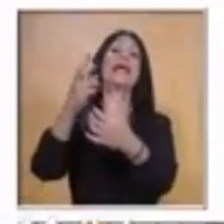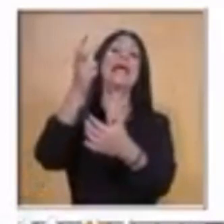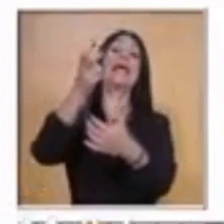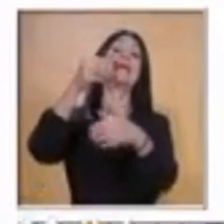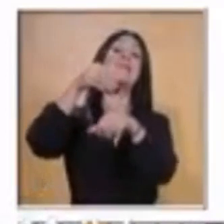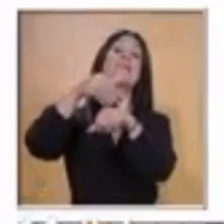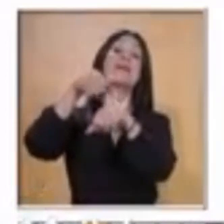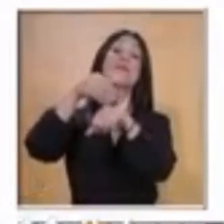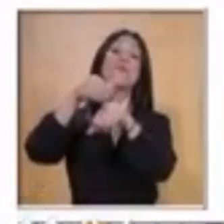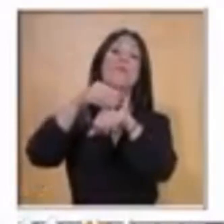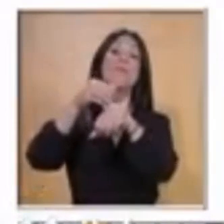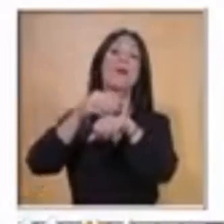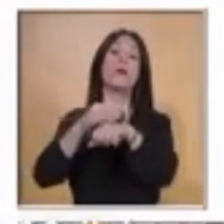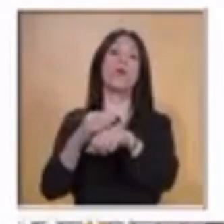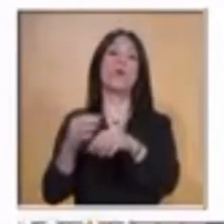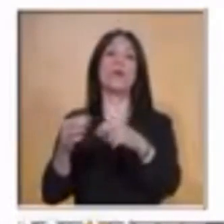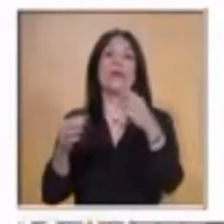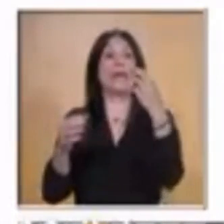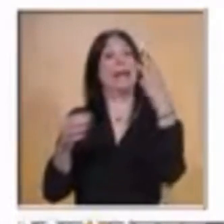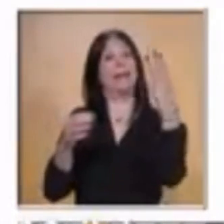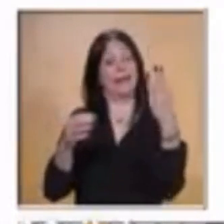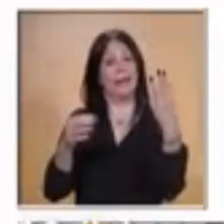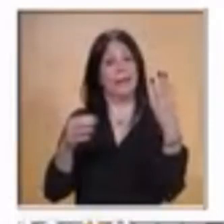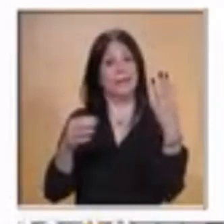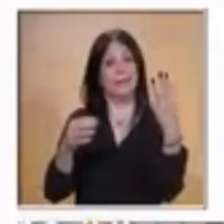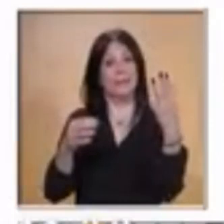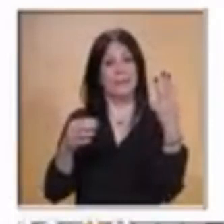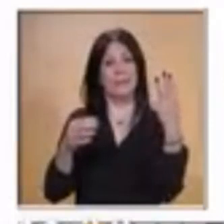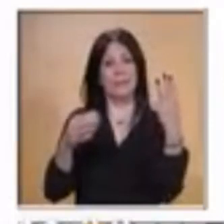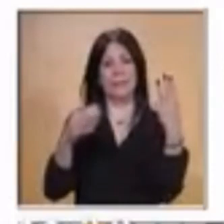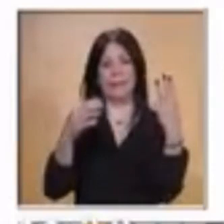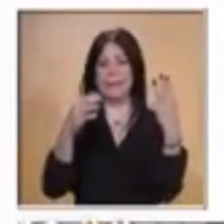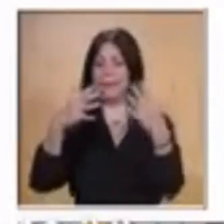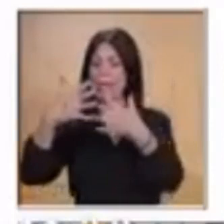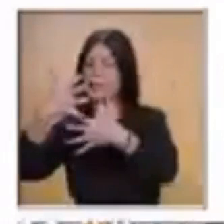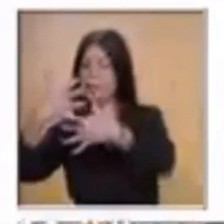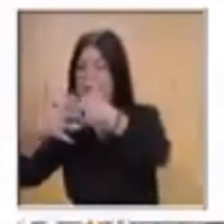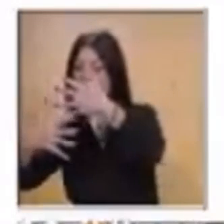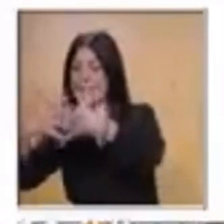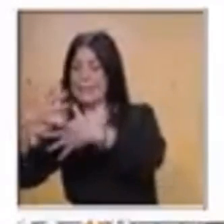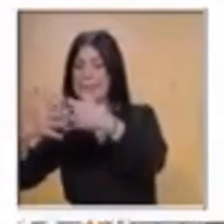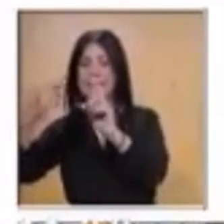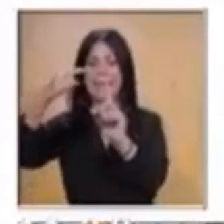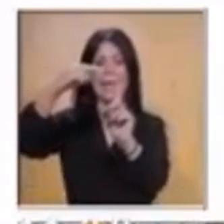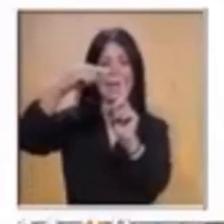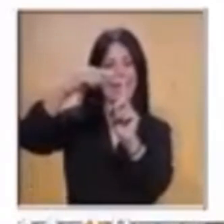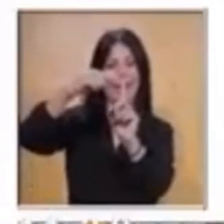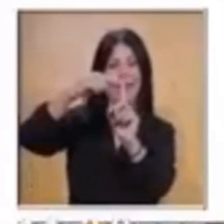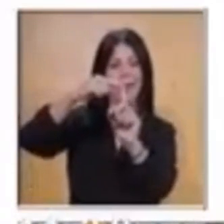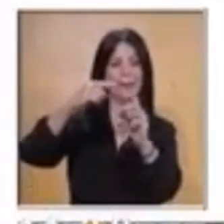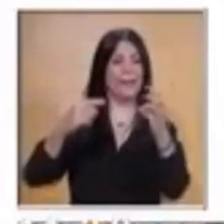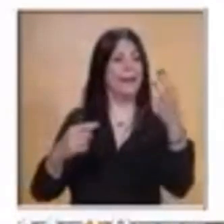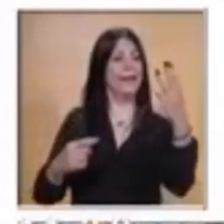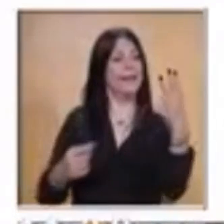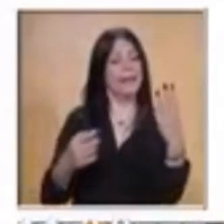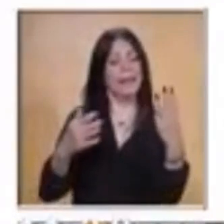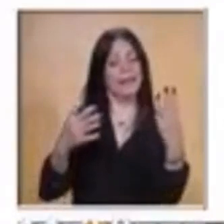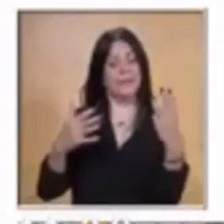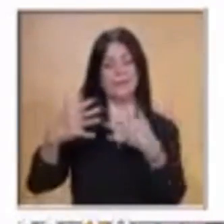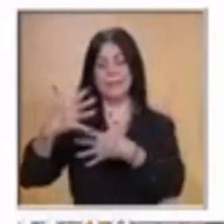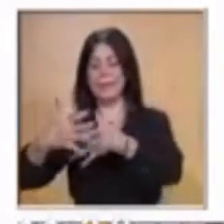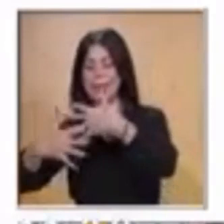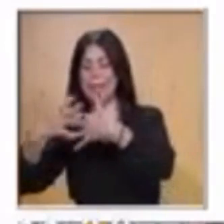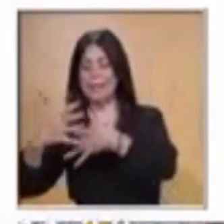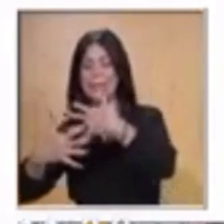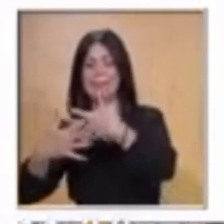Y el 3 es el primer número que se está dando en la multiplicación. 15 entre 3, ¿cuánto te da? 15